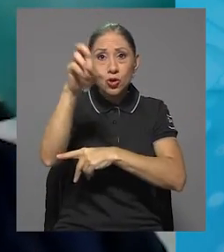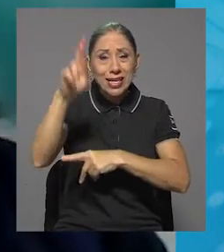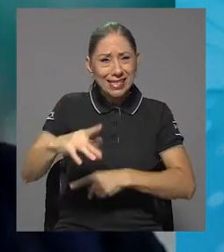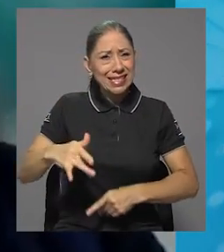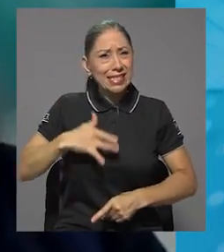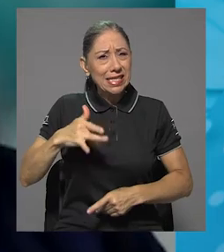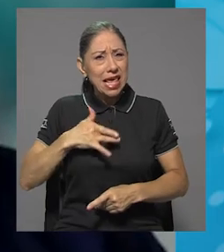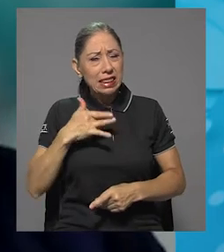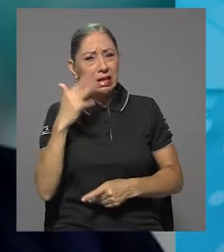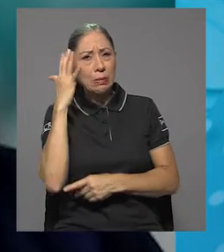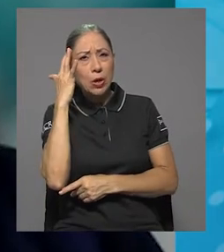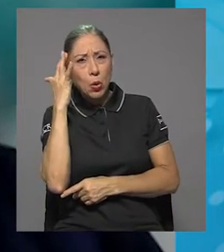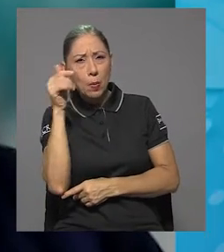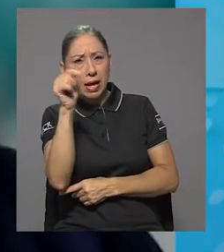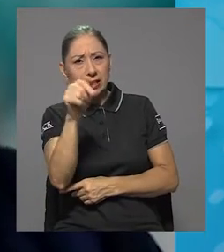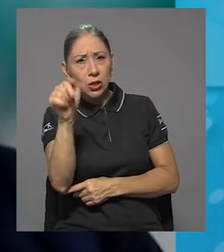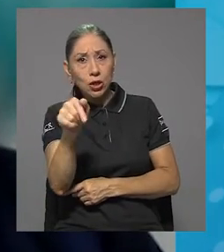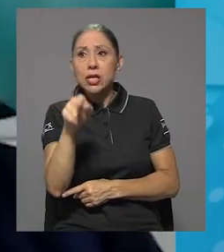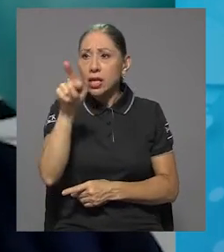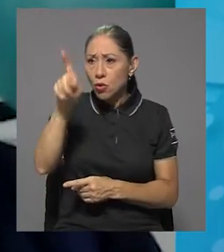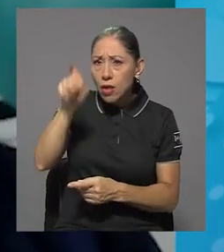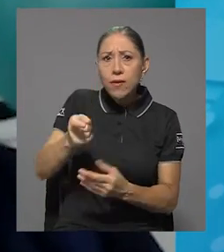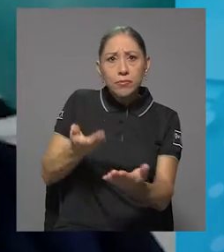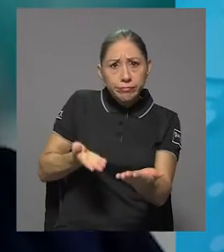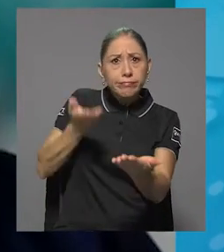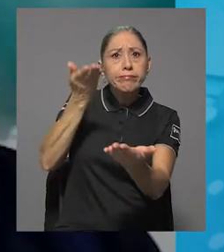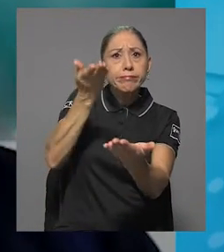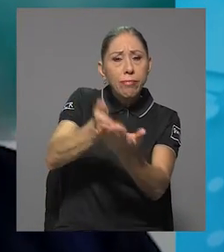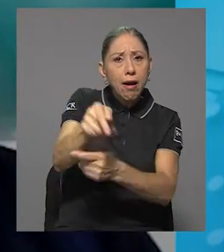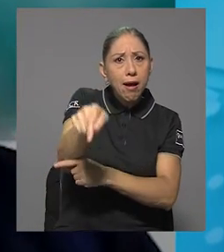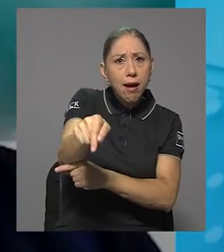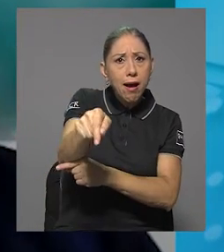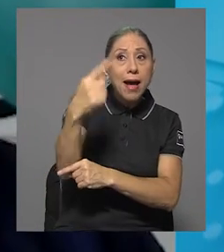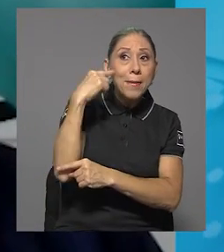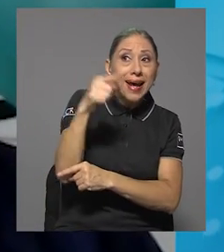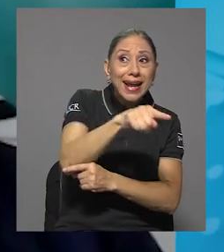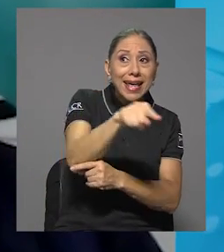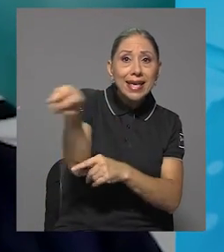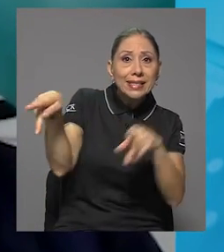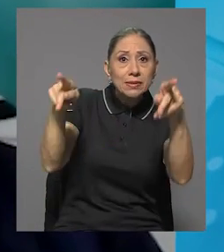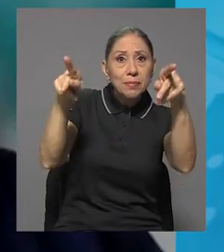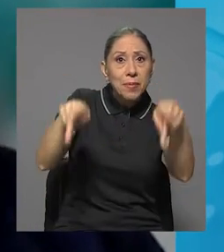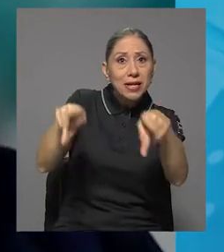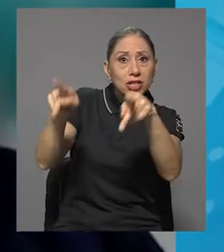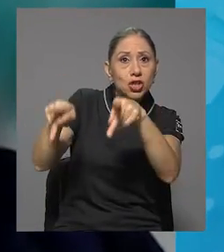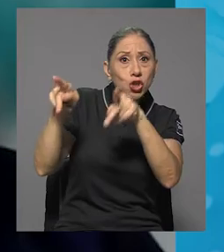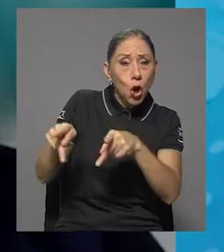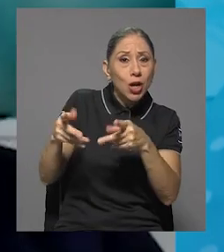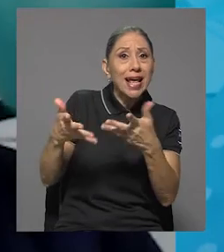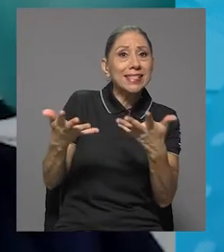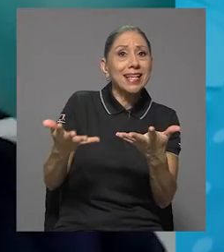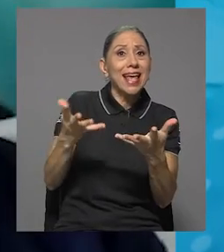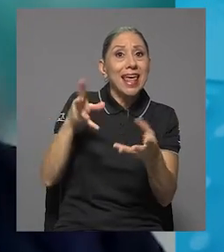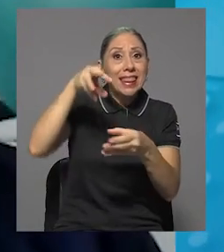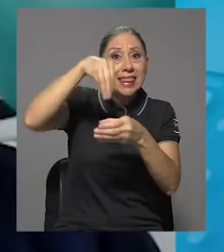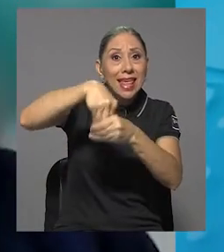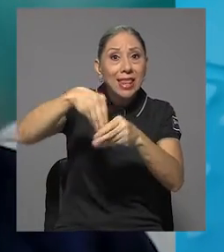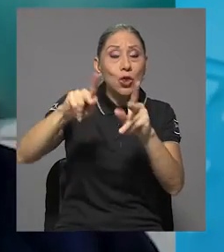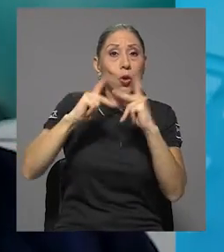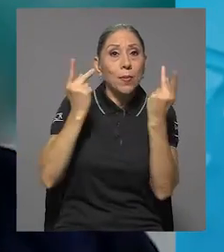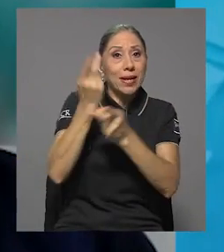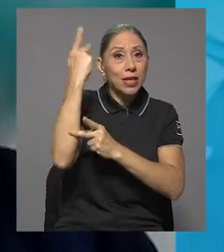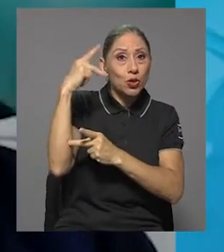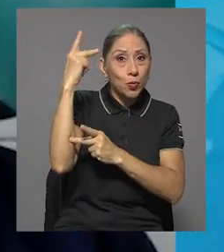para que se puedan definir también como, para que lo puedan tomar estas personas que están dentro de los partidos